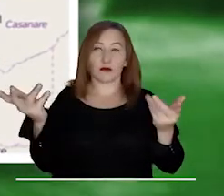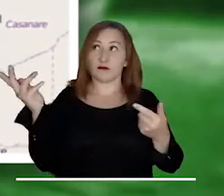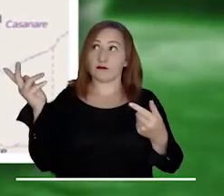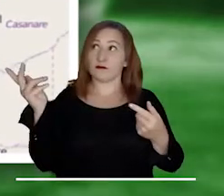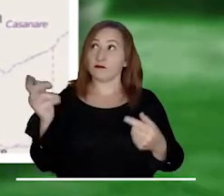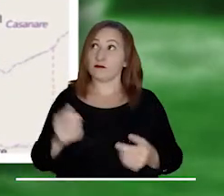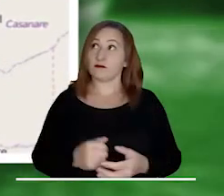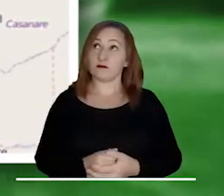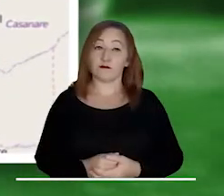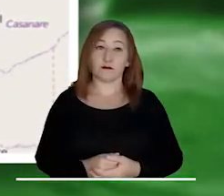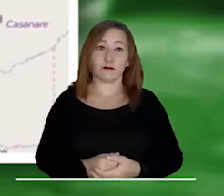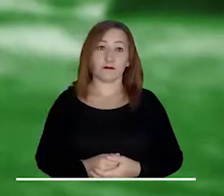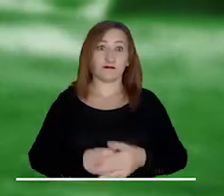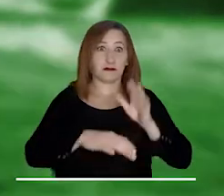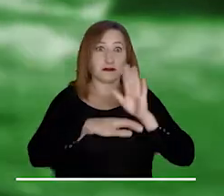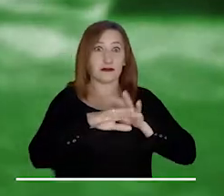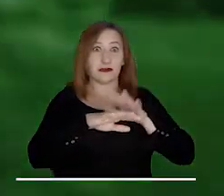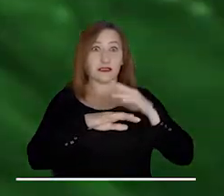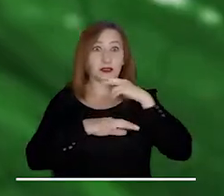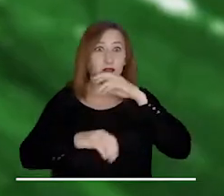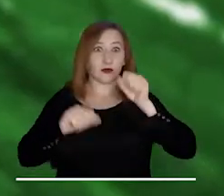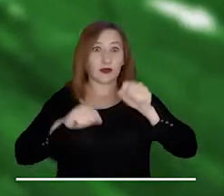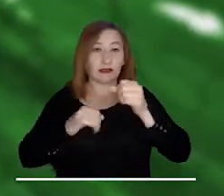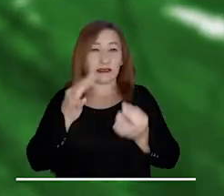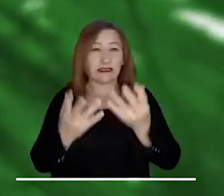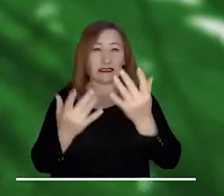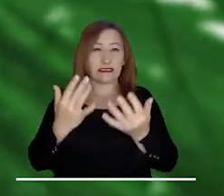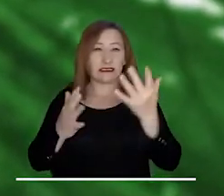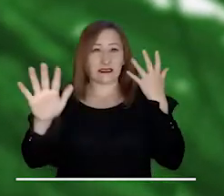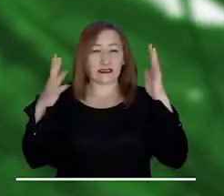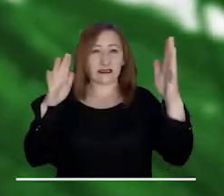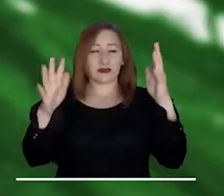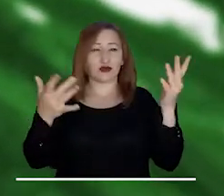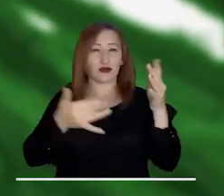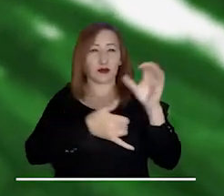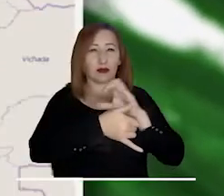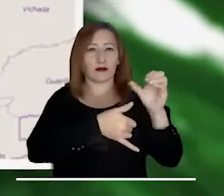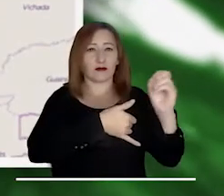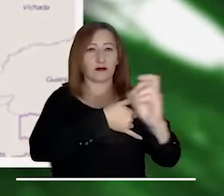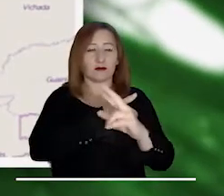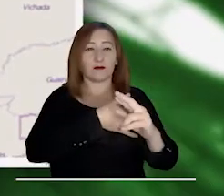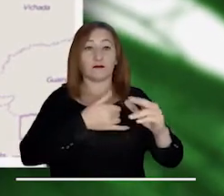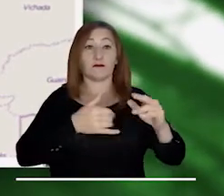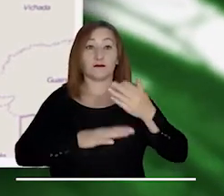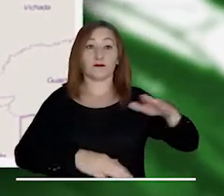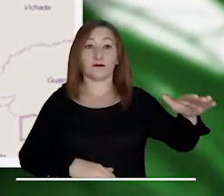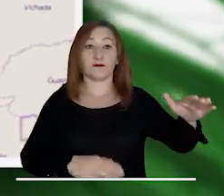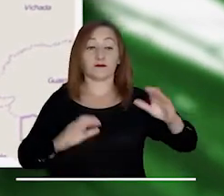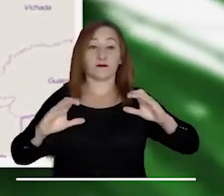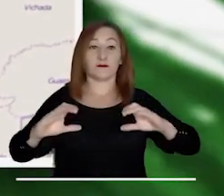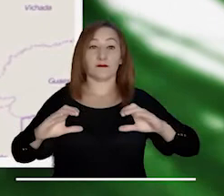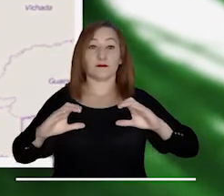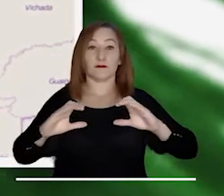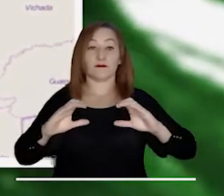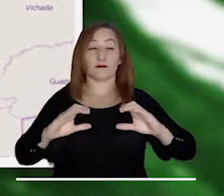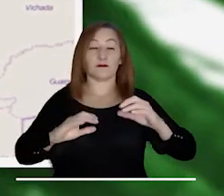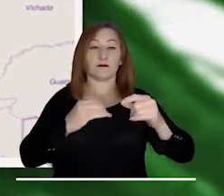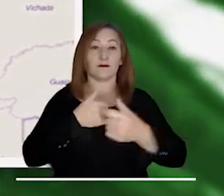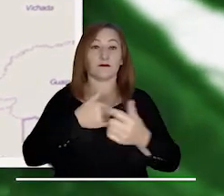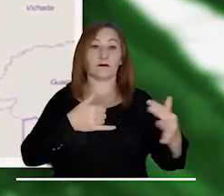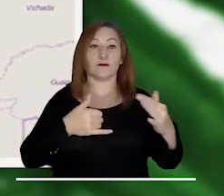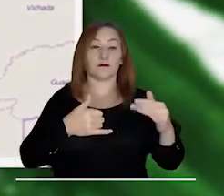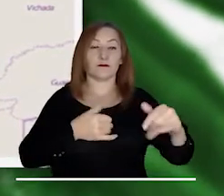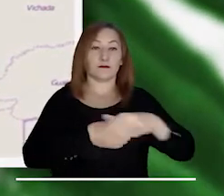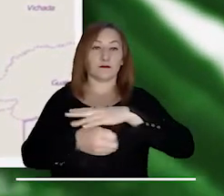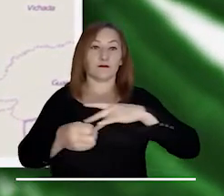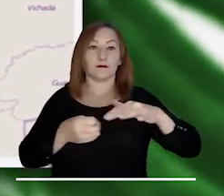en el río Paila y sus afluentes en Zarzal. Alerta roja por probables incendios en la orinoquía y el Caribe, así como en Antioquia,